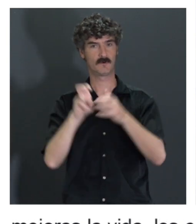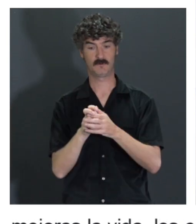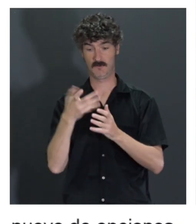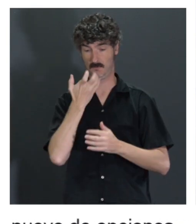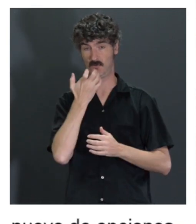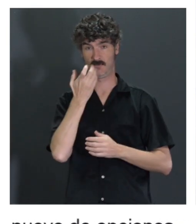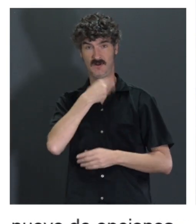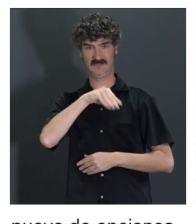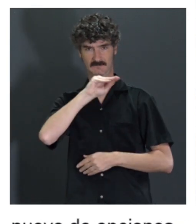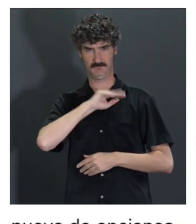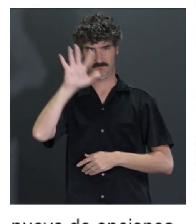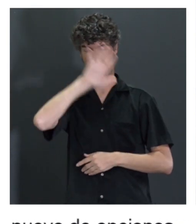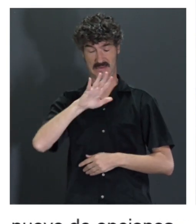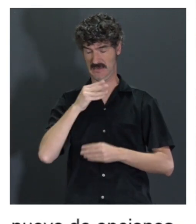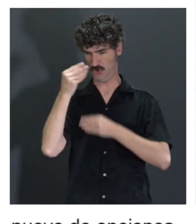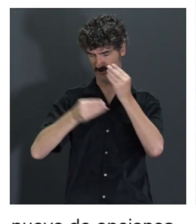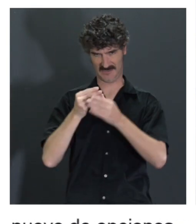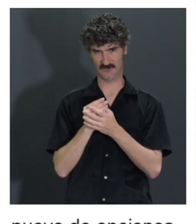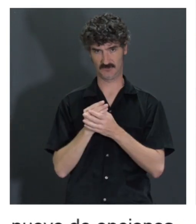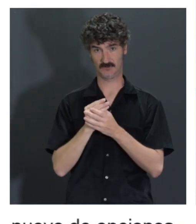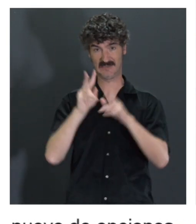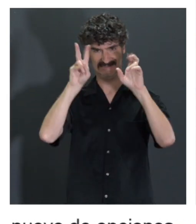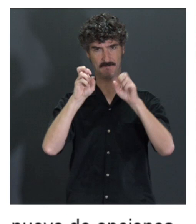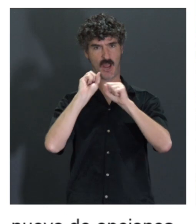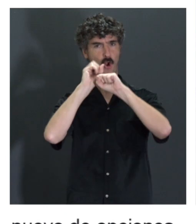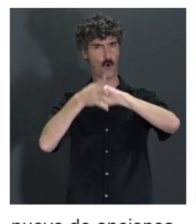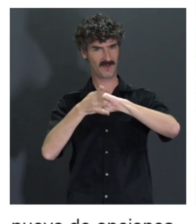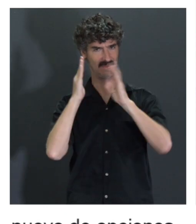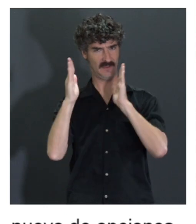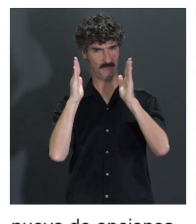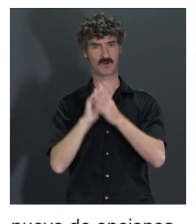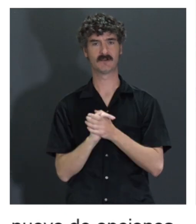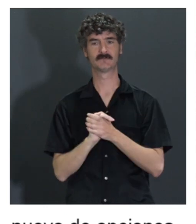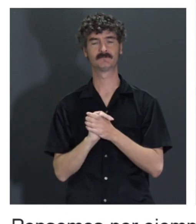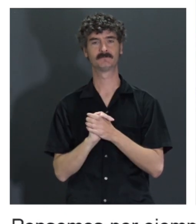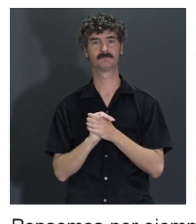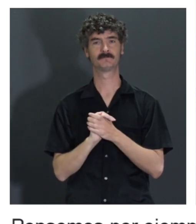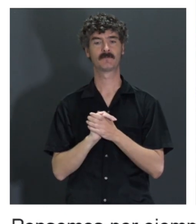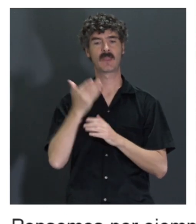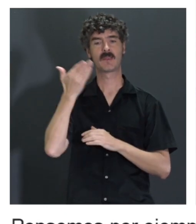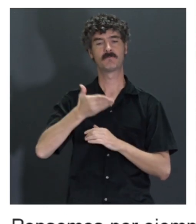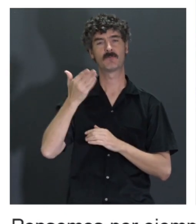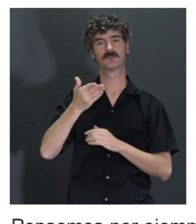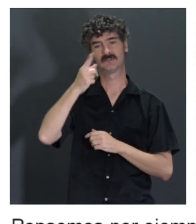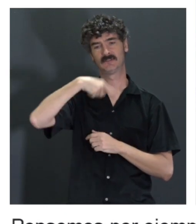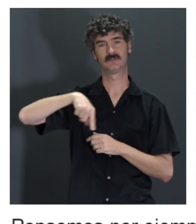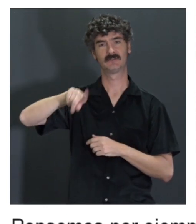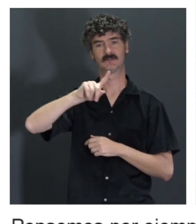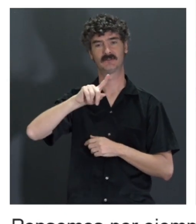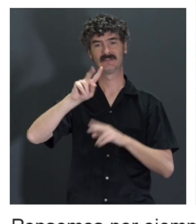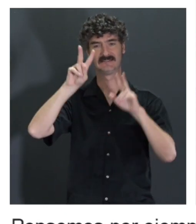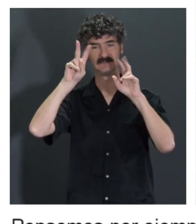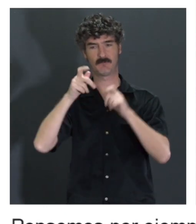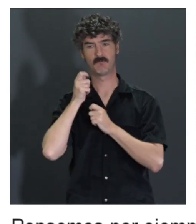que no se hizo nada, yo lo adelanto, en la época del COVID, lo importante que hubiera sido para llevar material,